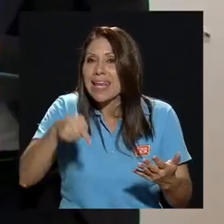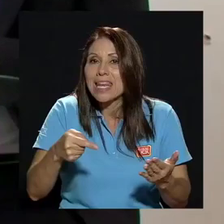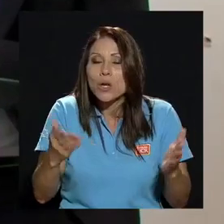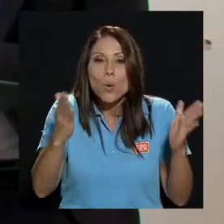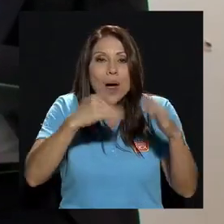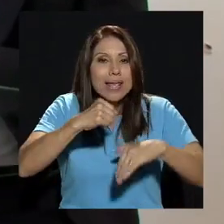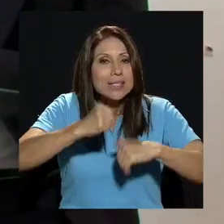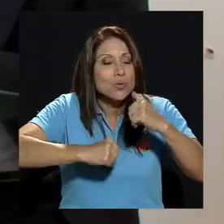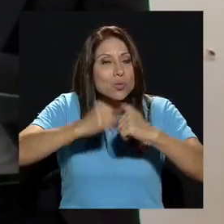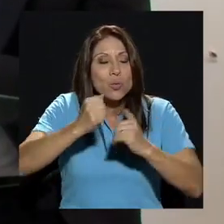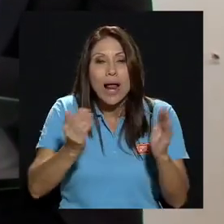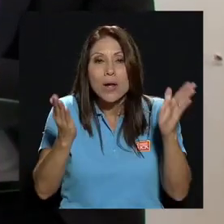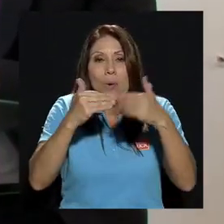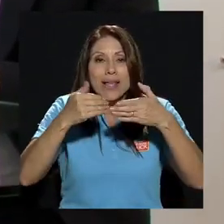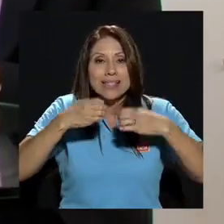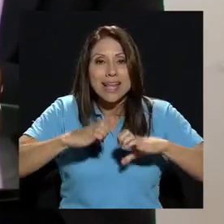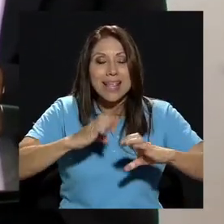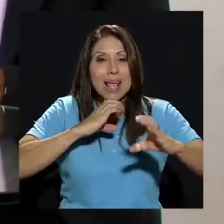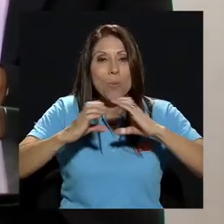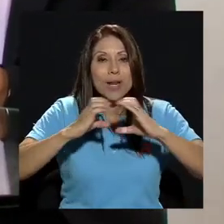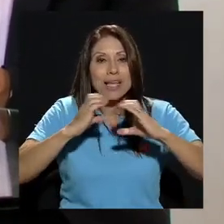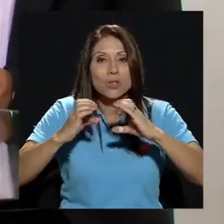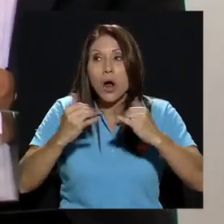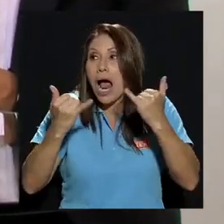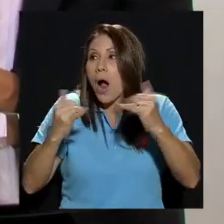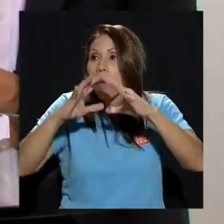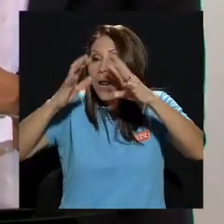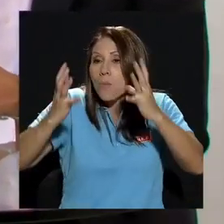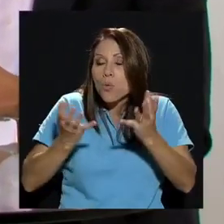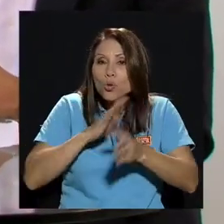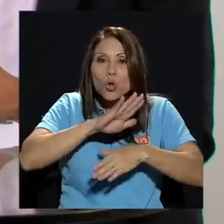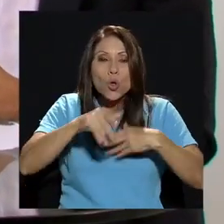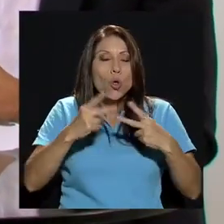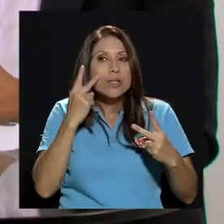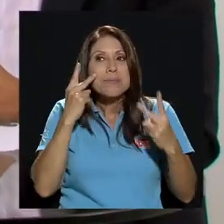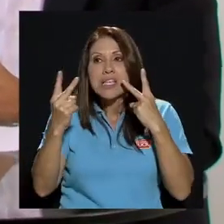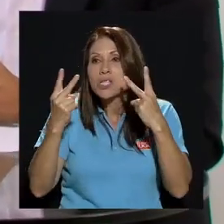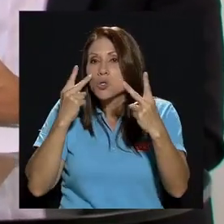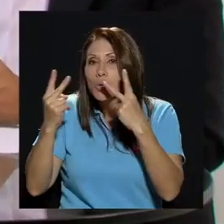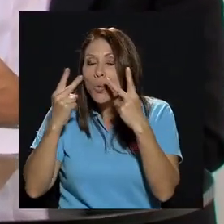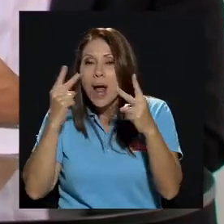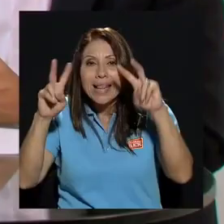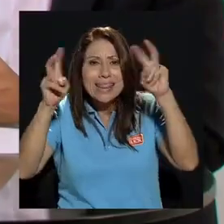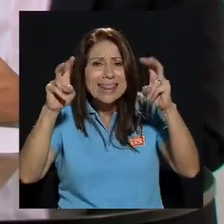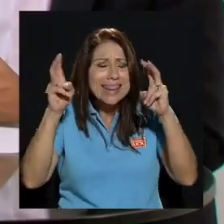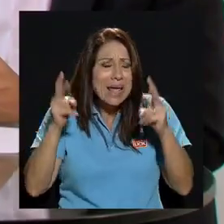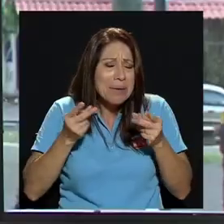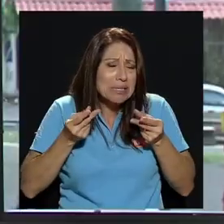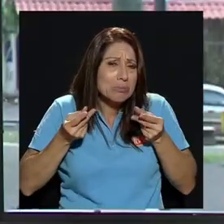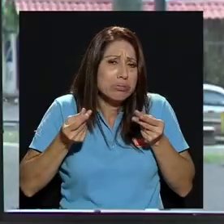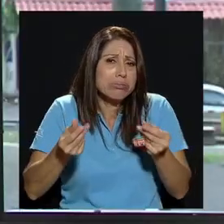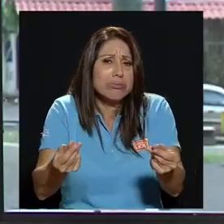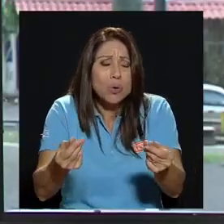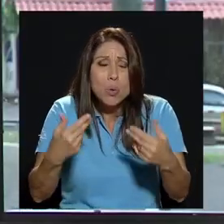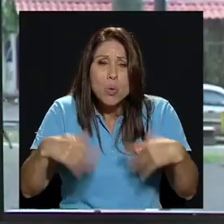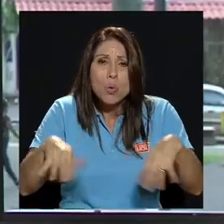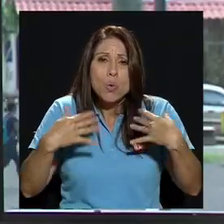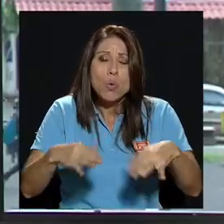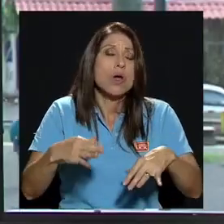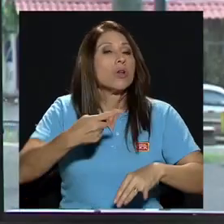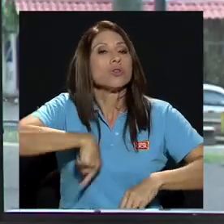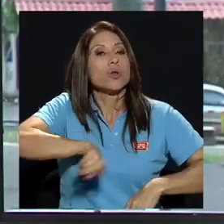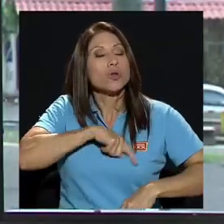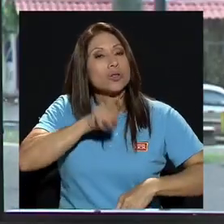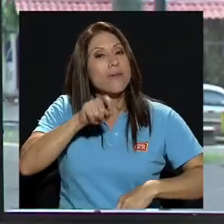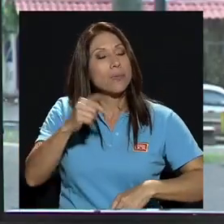estamos en un mundo donde todo es visual donde la rapidez con que se dan los temas y tenemos que ya tener estrategias de